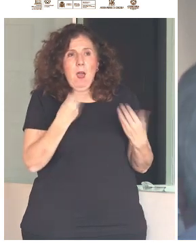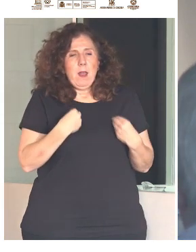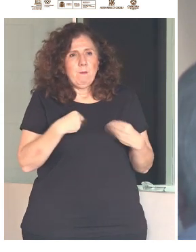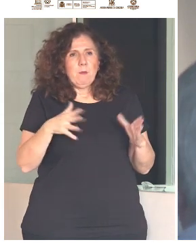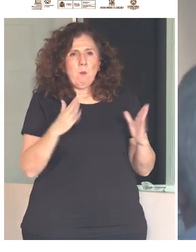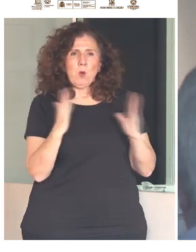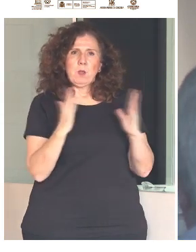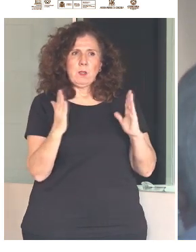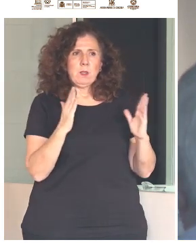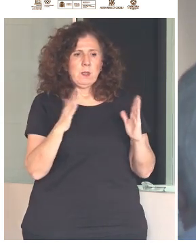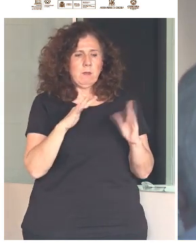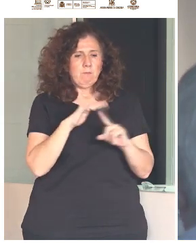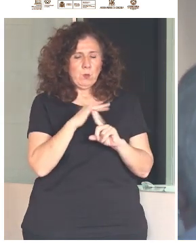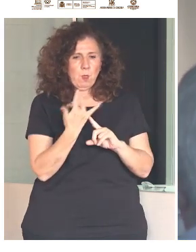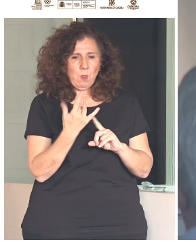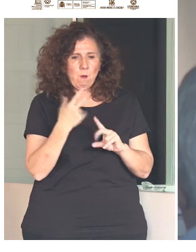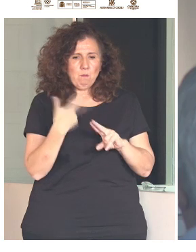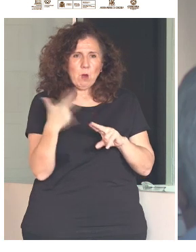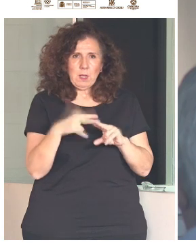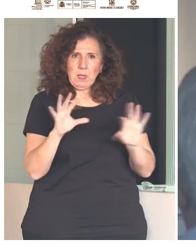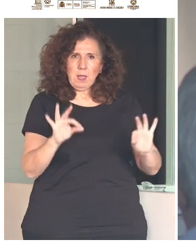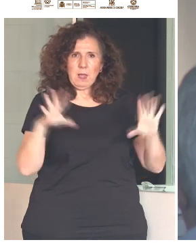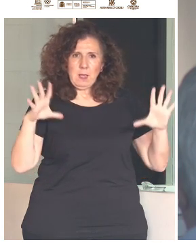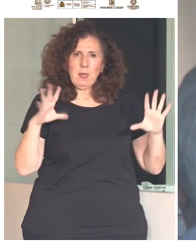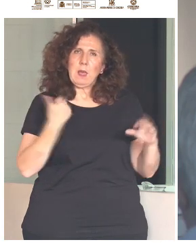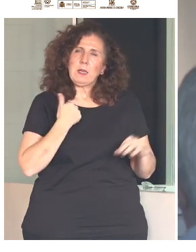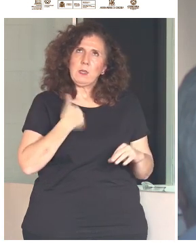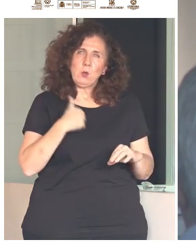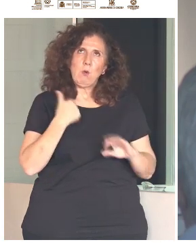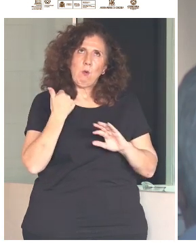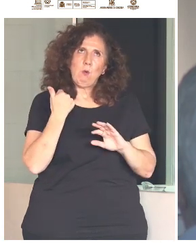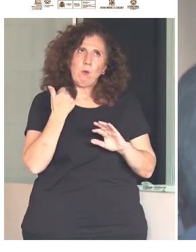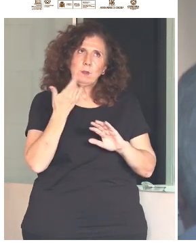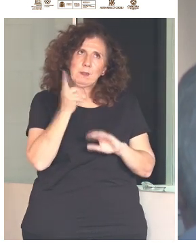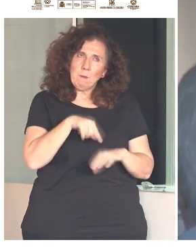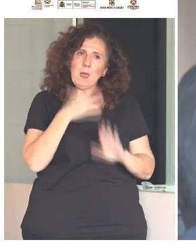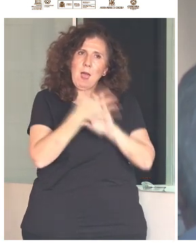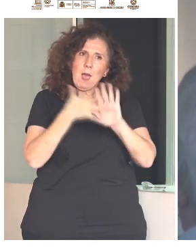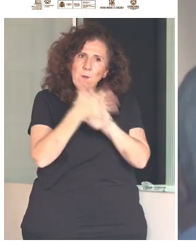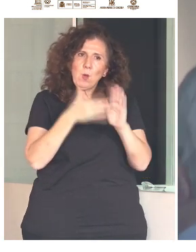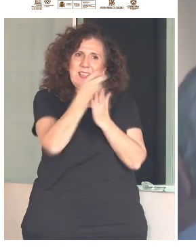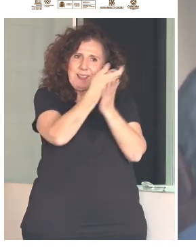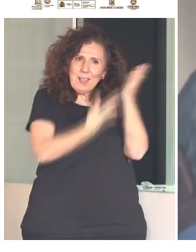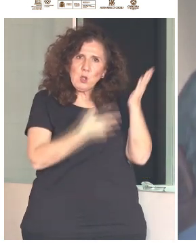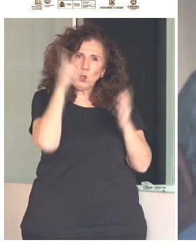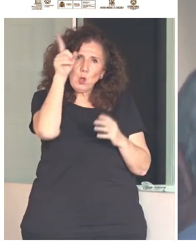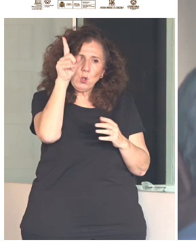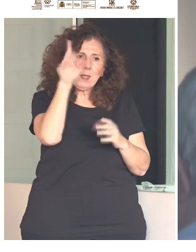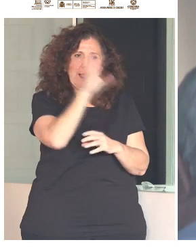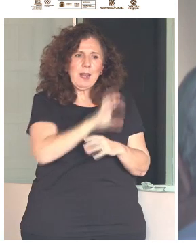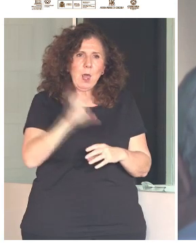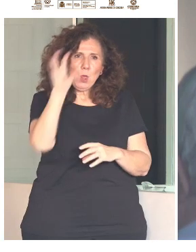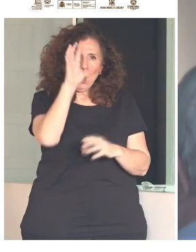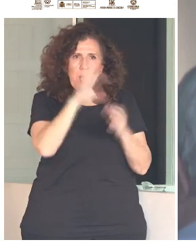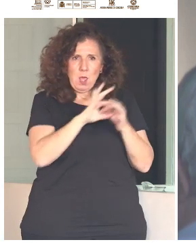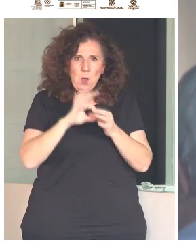insistentemente a los tratados de Naciones Unidas, porque son textos de derechos humanos y son textos muy avanzados. Y